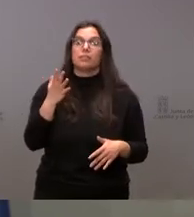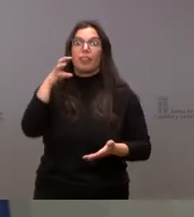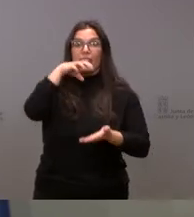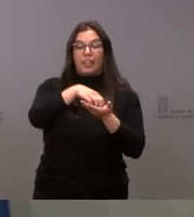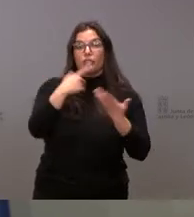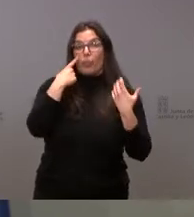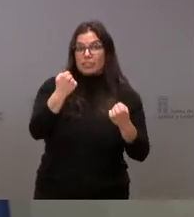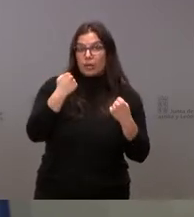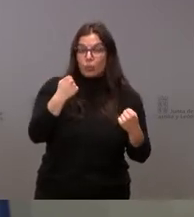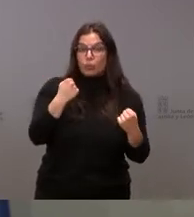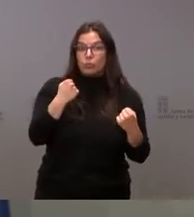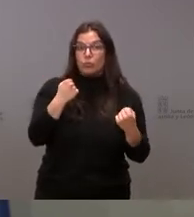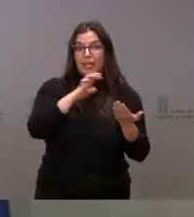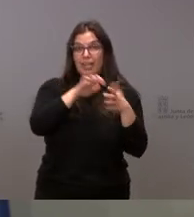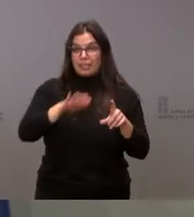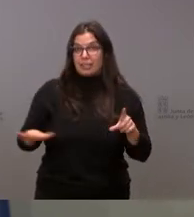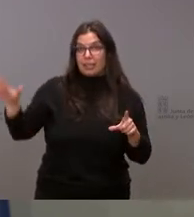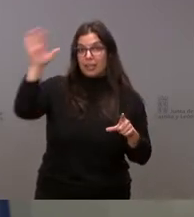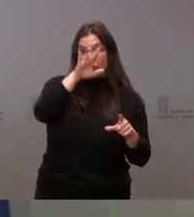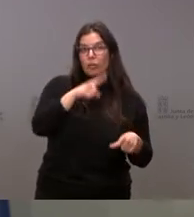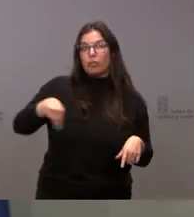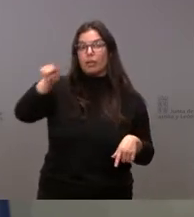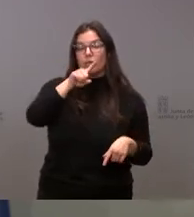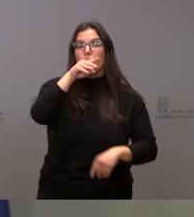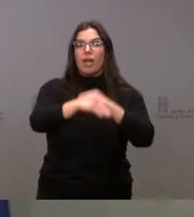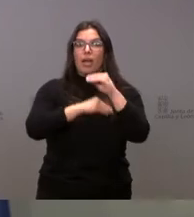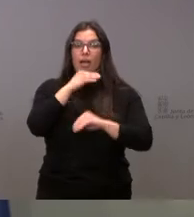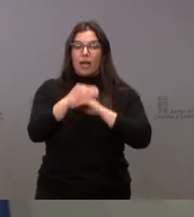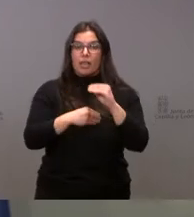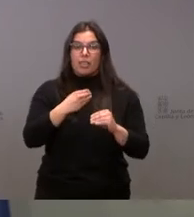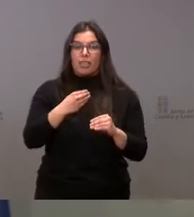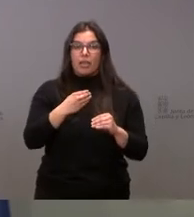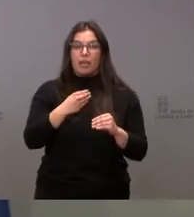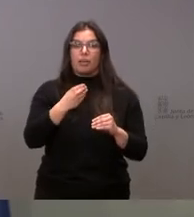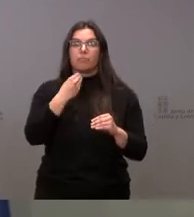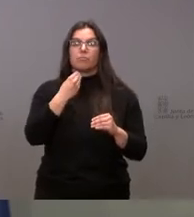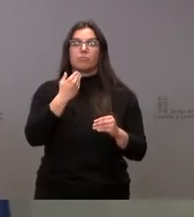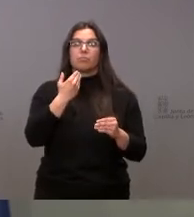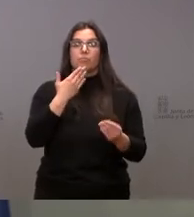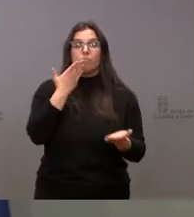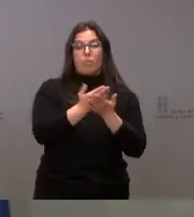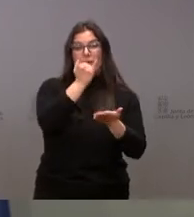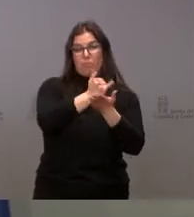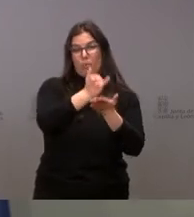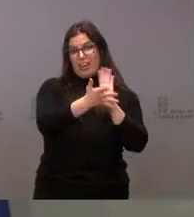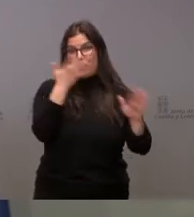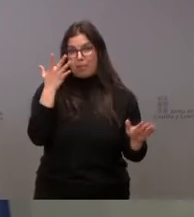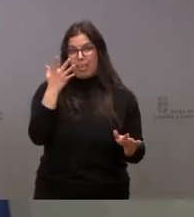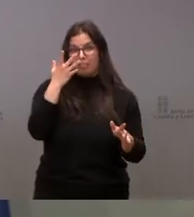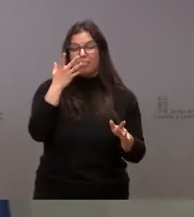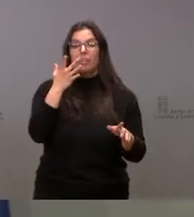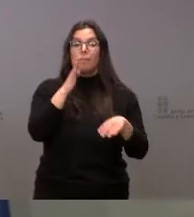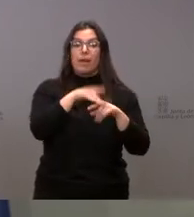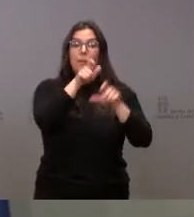primaria de Castilla y León se realice una pedía preferentemente test rápido de antígenos a aquellas